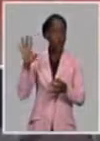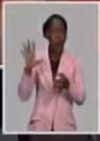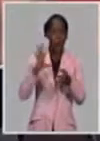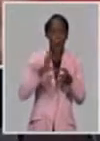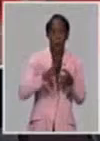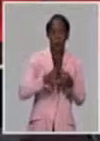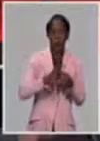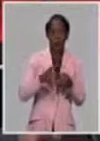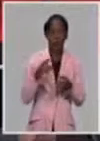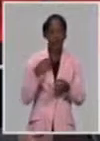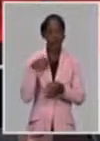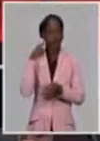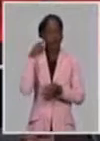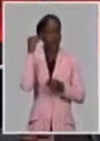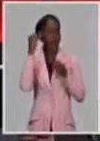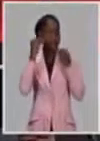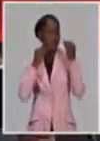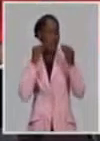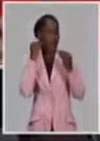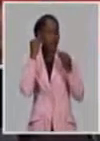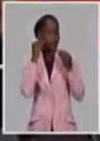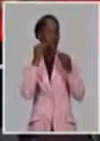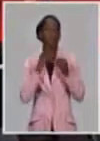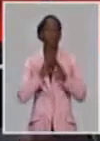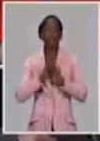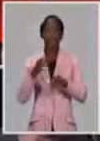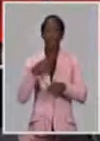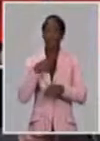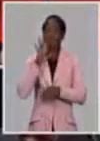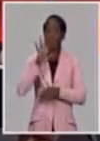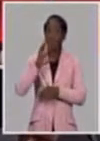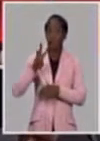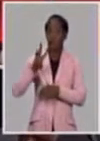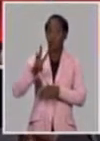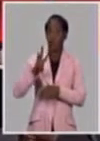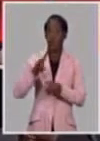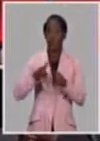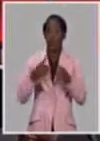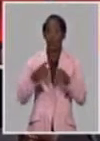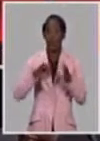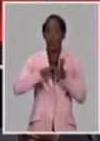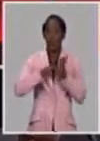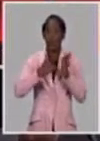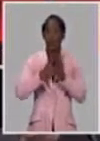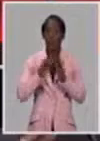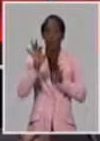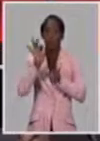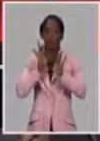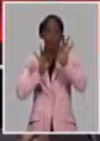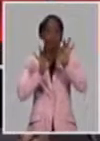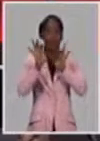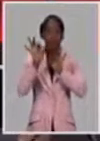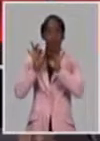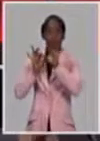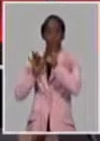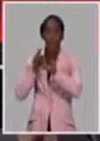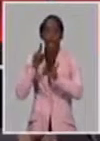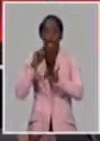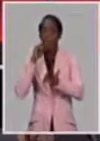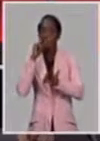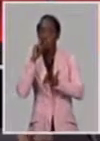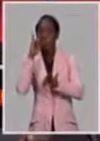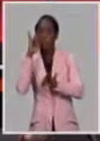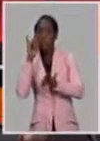diferentes estadios, en tanto vamos preparando el anteproyecto, lo vamos sometiendo al criterio del Consejo Técnico